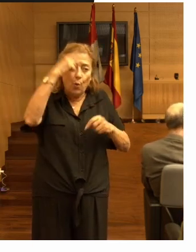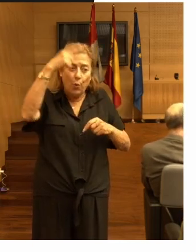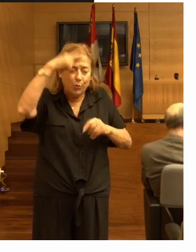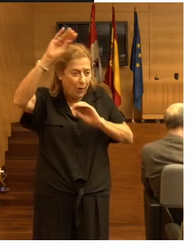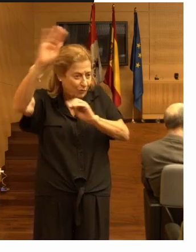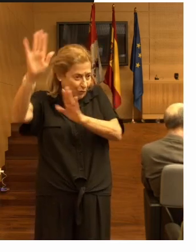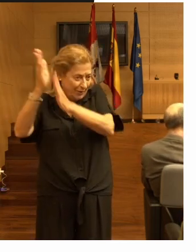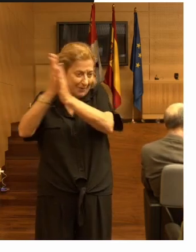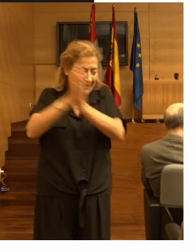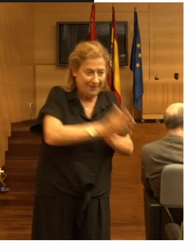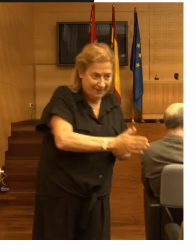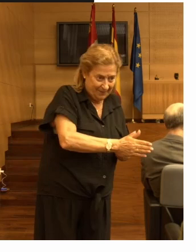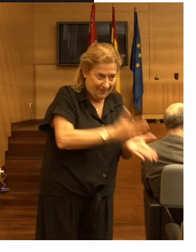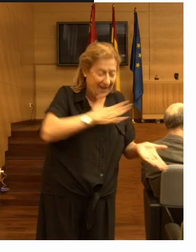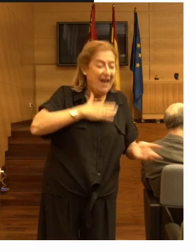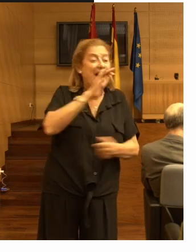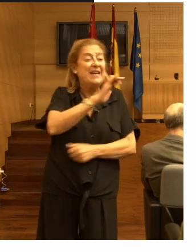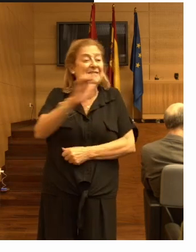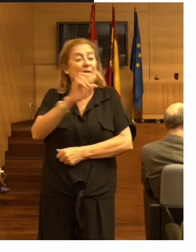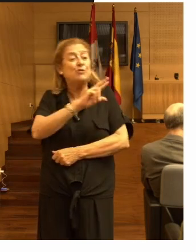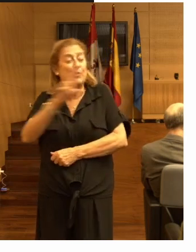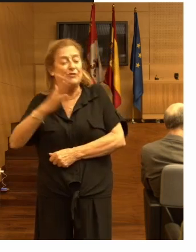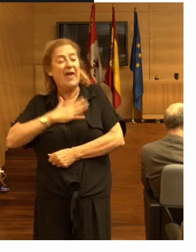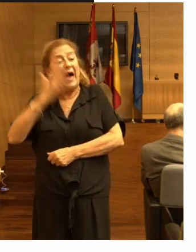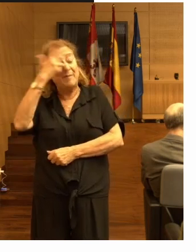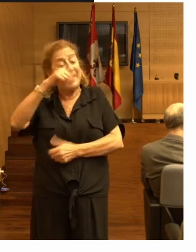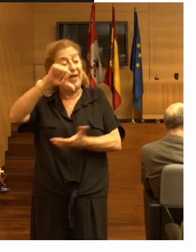tenéis muchos trabajadores de América Central